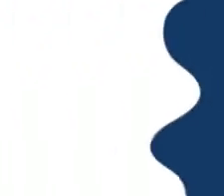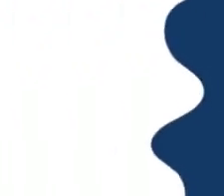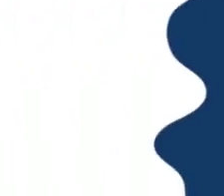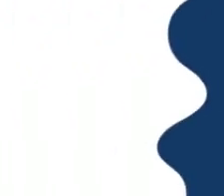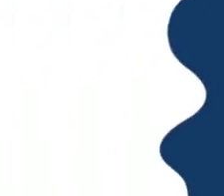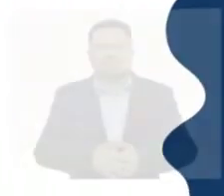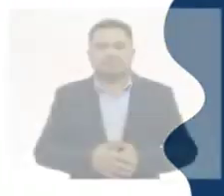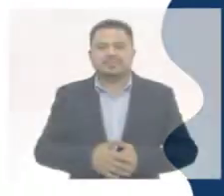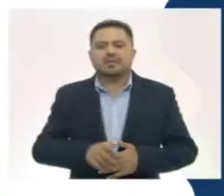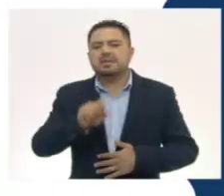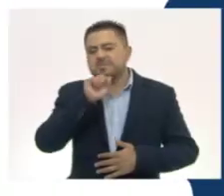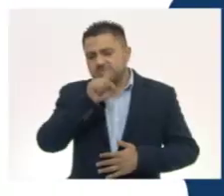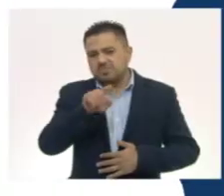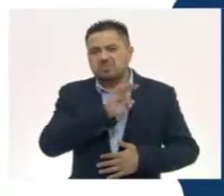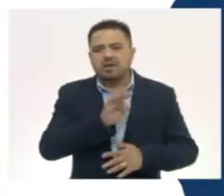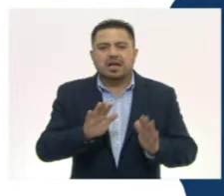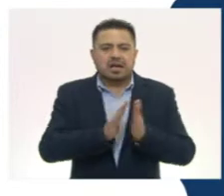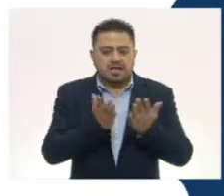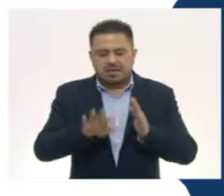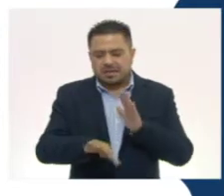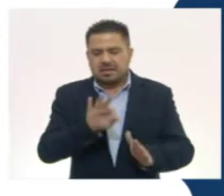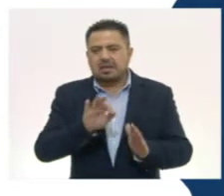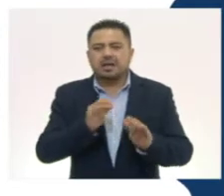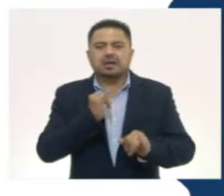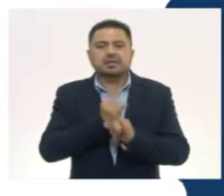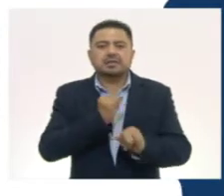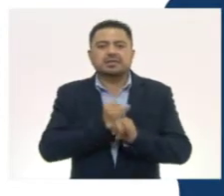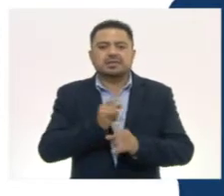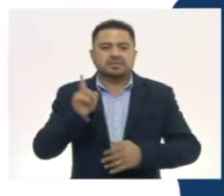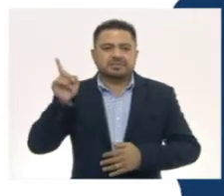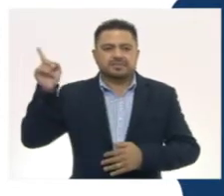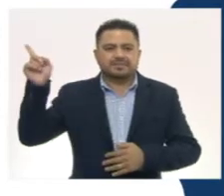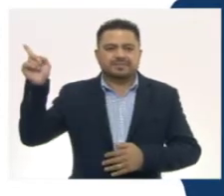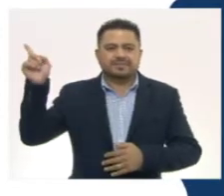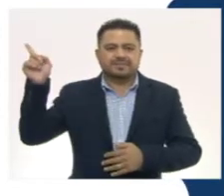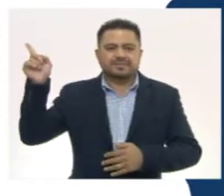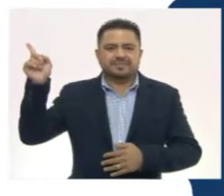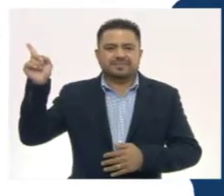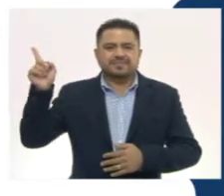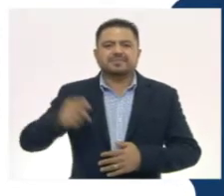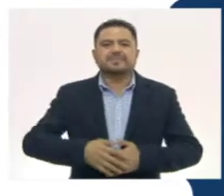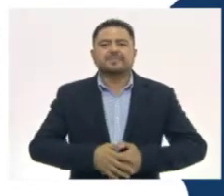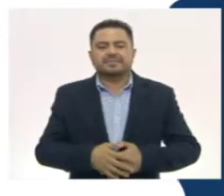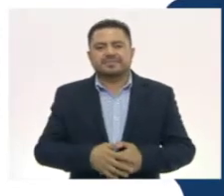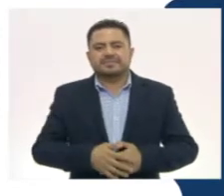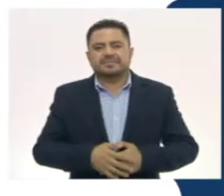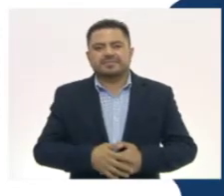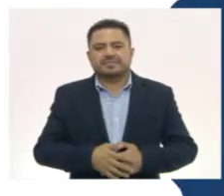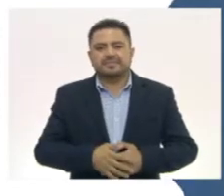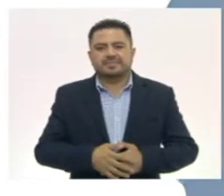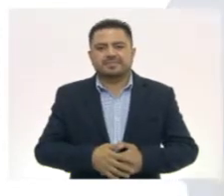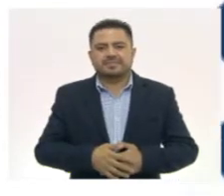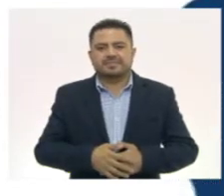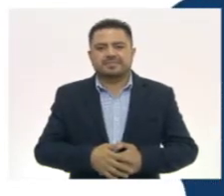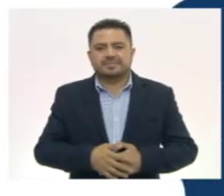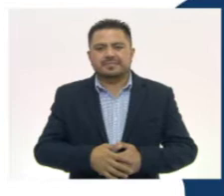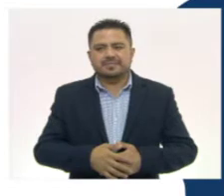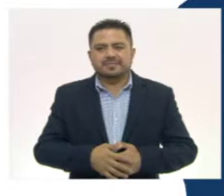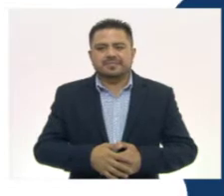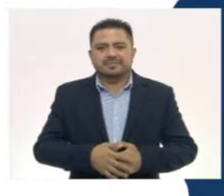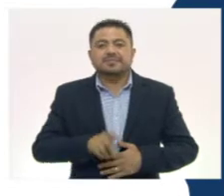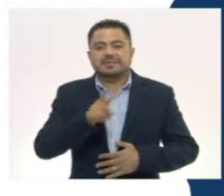También puedes encontrar los libros de texto en la página conaliteg.cep.gov.mx.